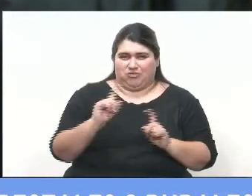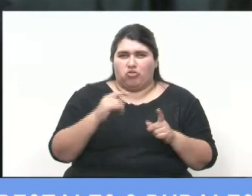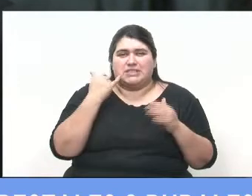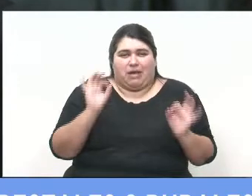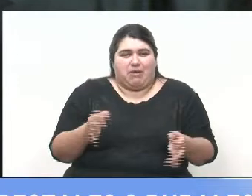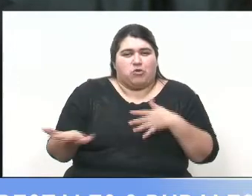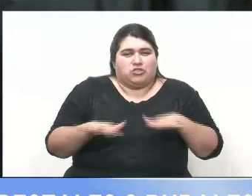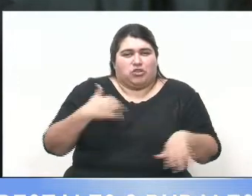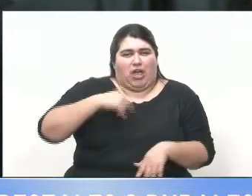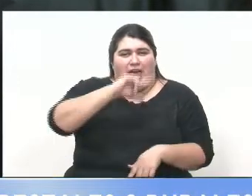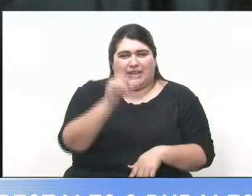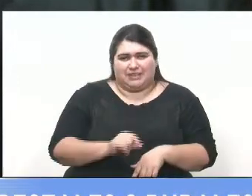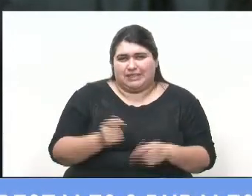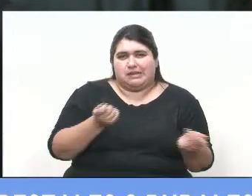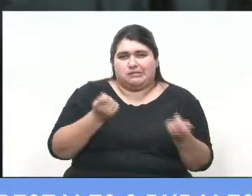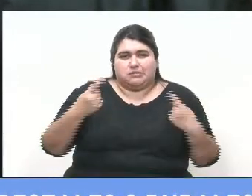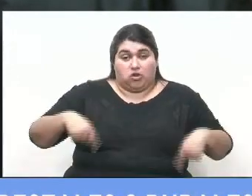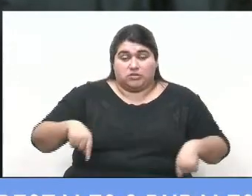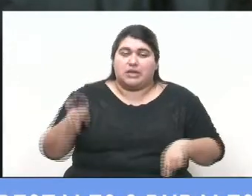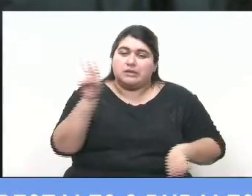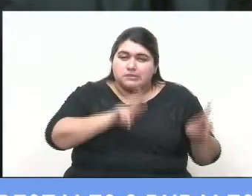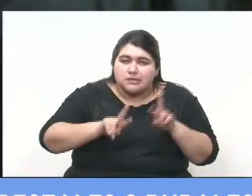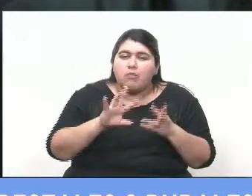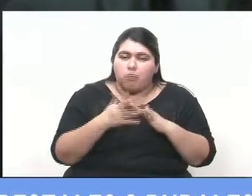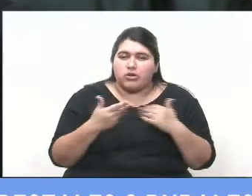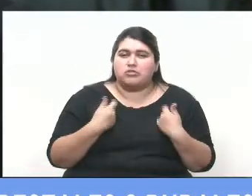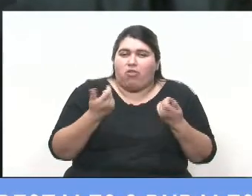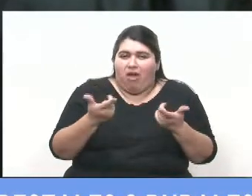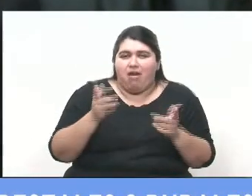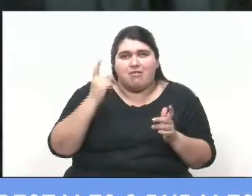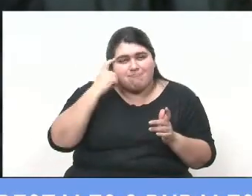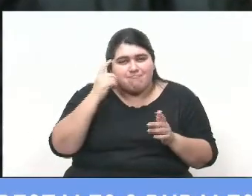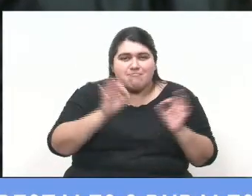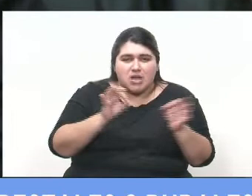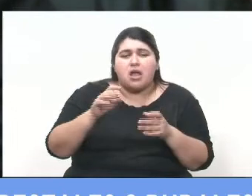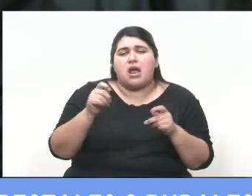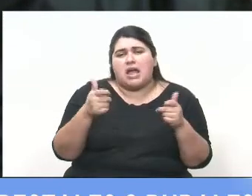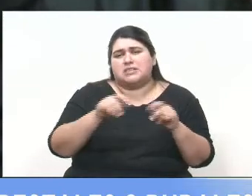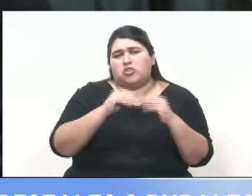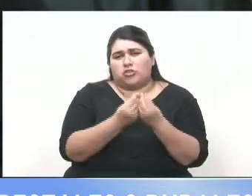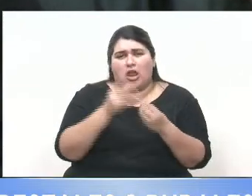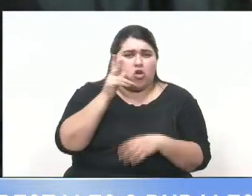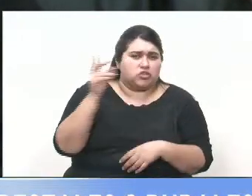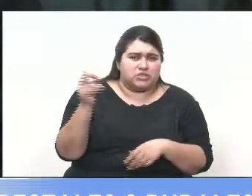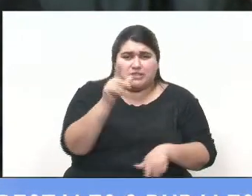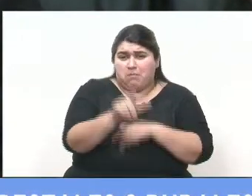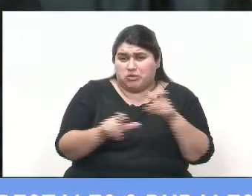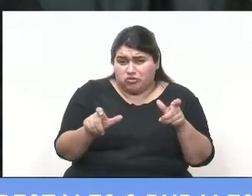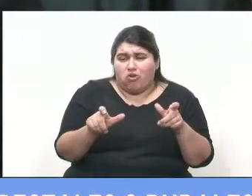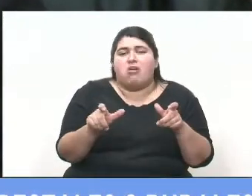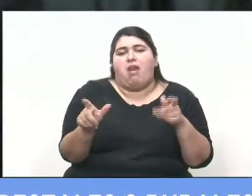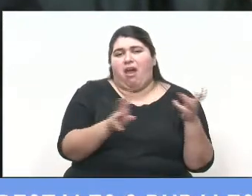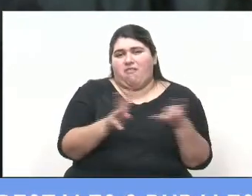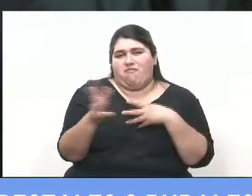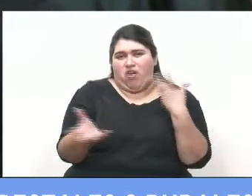y quiero por eso poner número, en son 800 combatientes, de los cuales 500